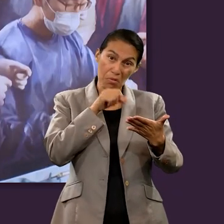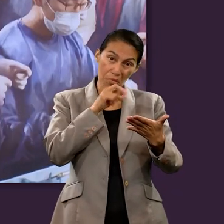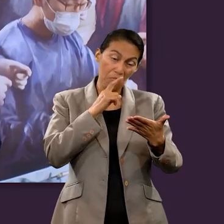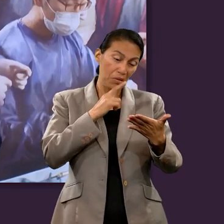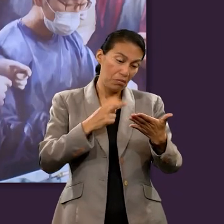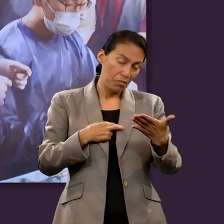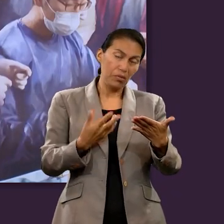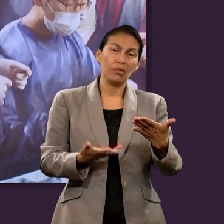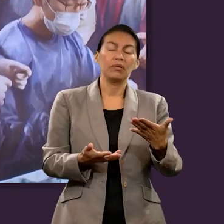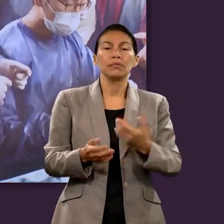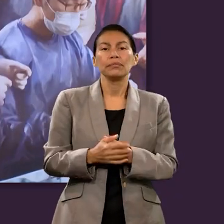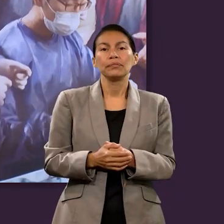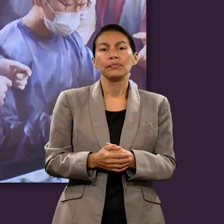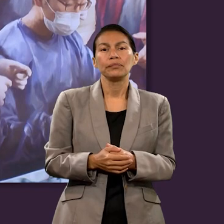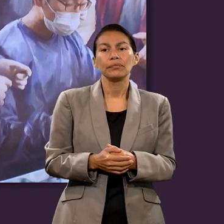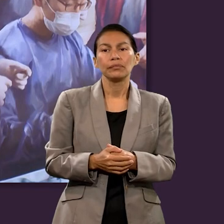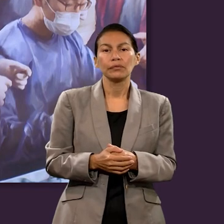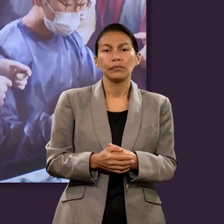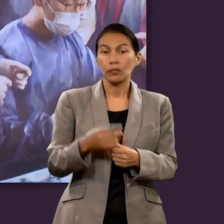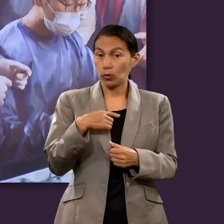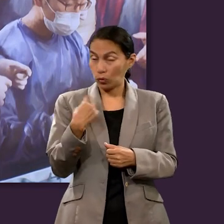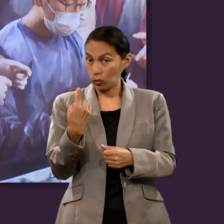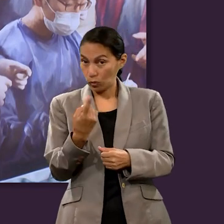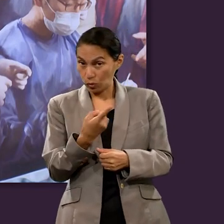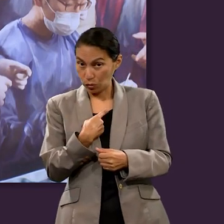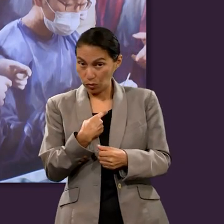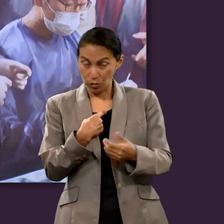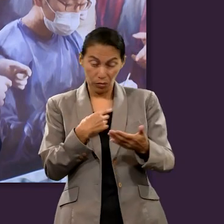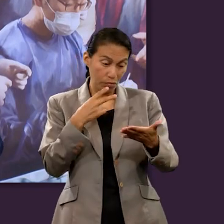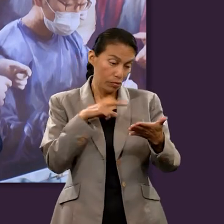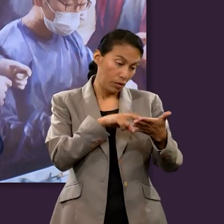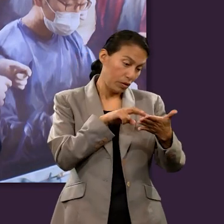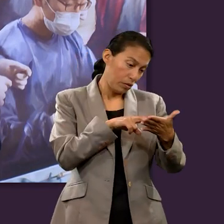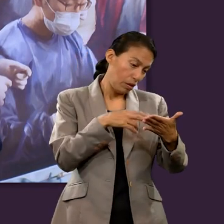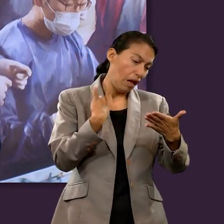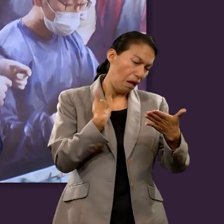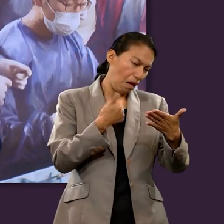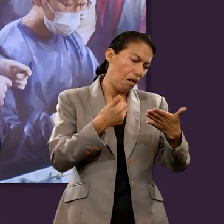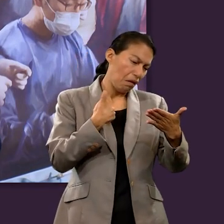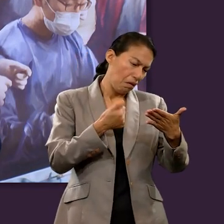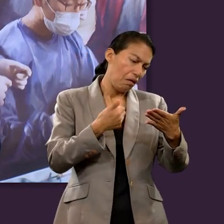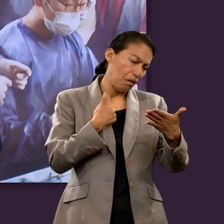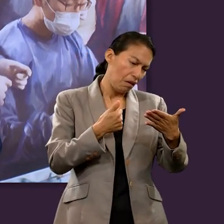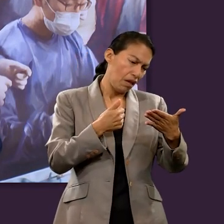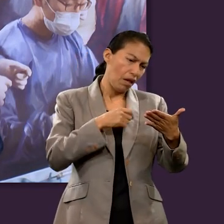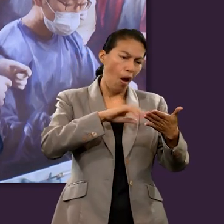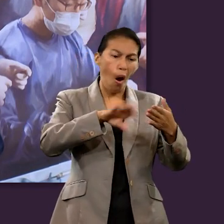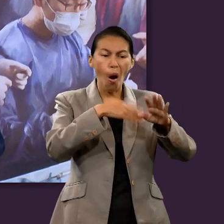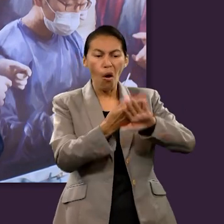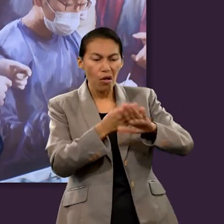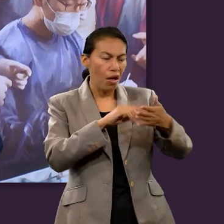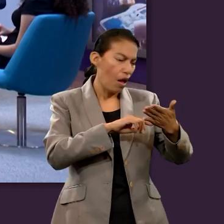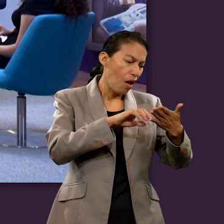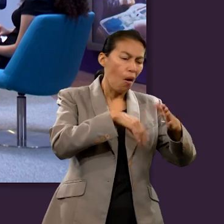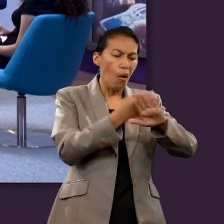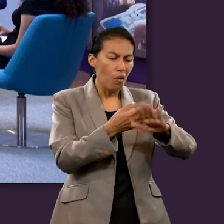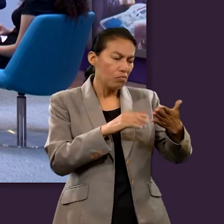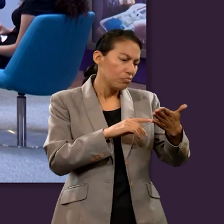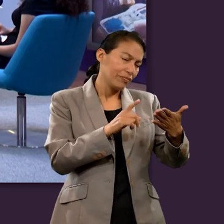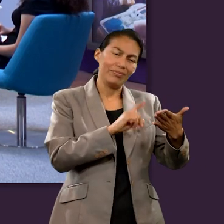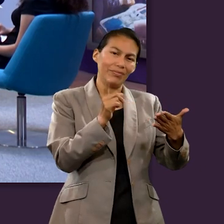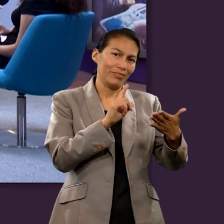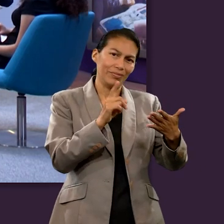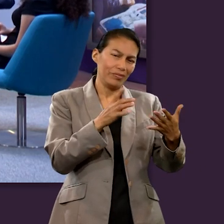sí misma y se interpreta a sí misma y no debemos interpretar ningún versículo bíblico de tal forma que